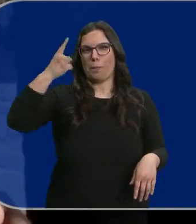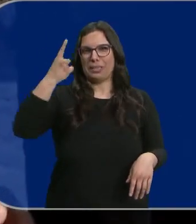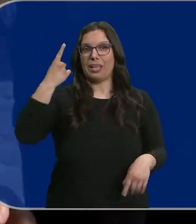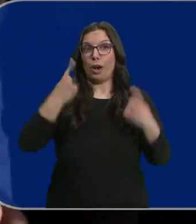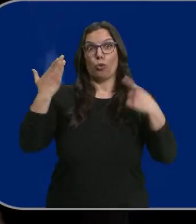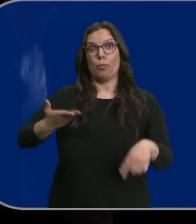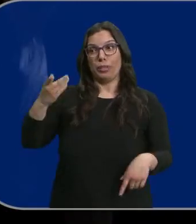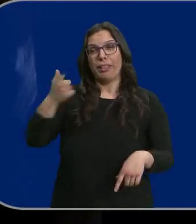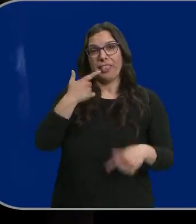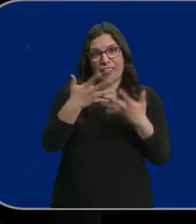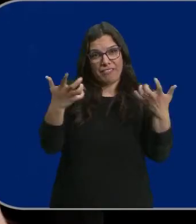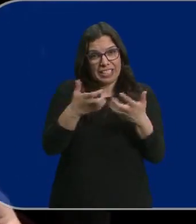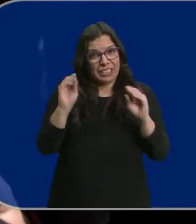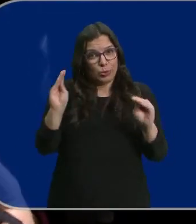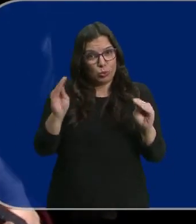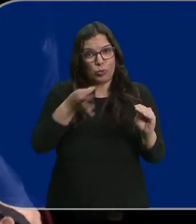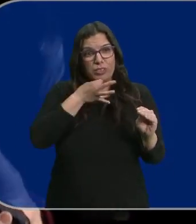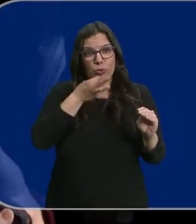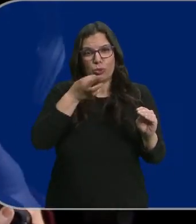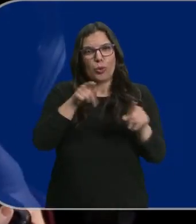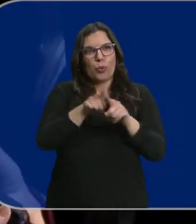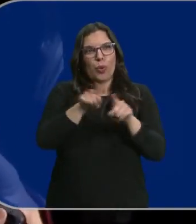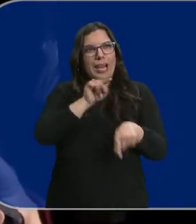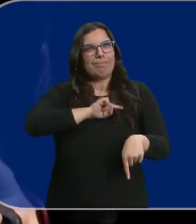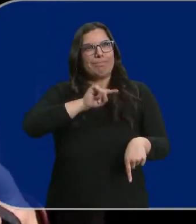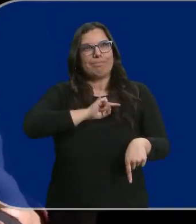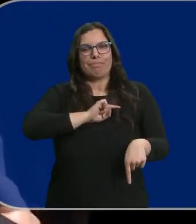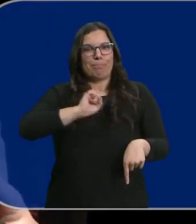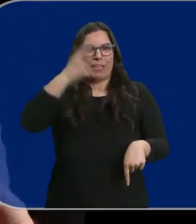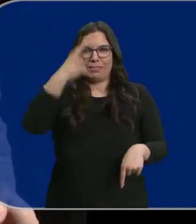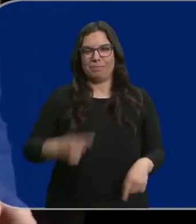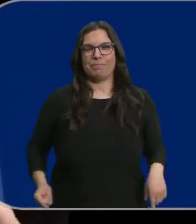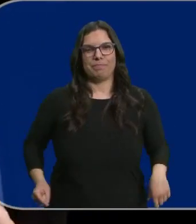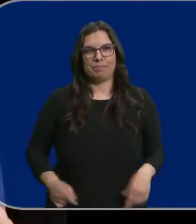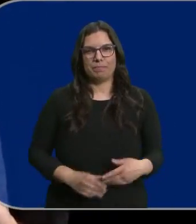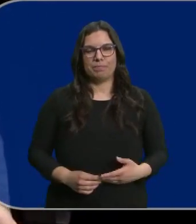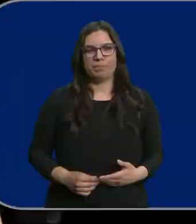Y él lo dice, lo dice textualmente, es el premio que le ha llegado al corazón.